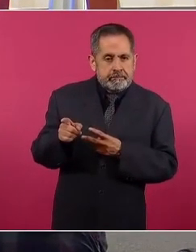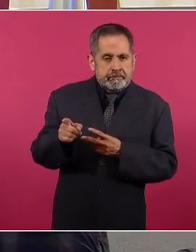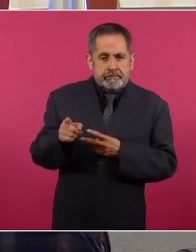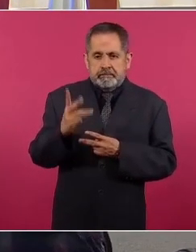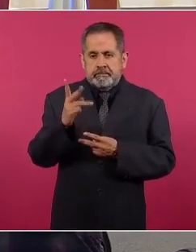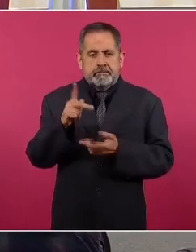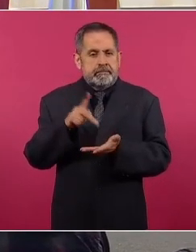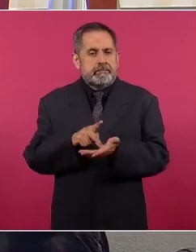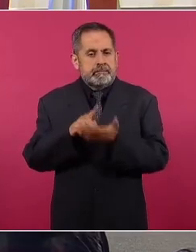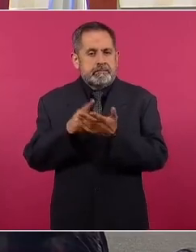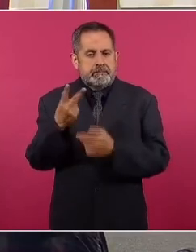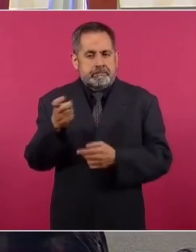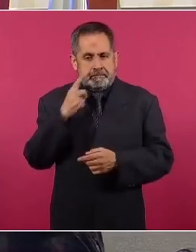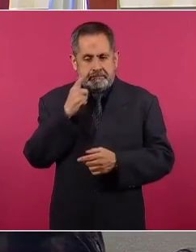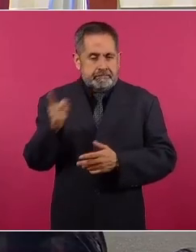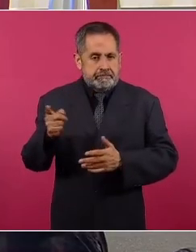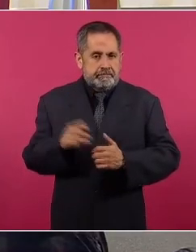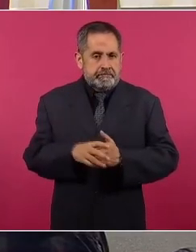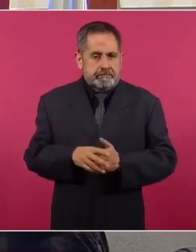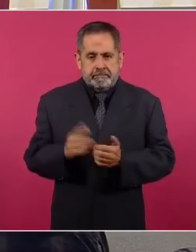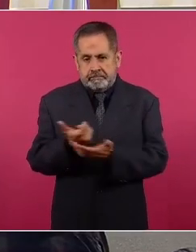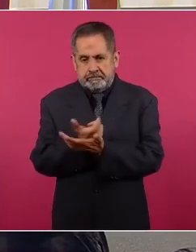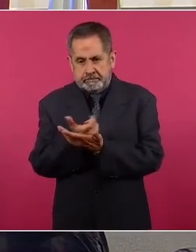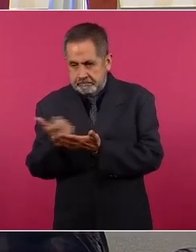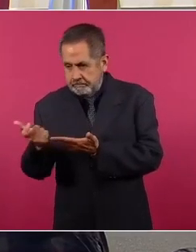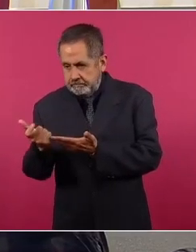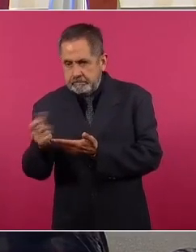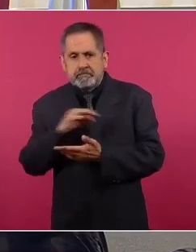3 kilos, 200 gramos de salario mínimo.